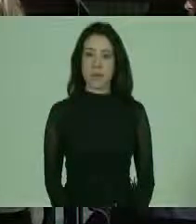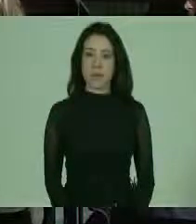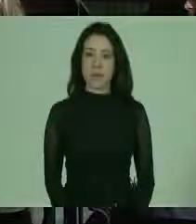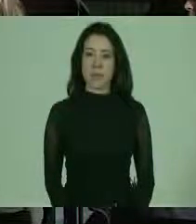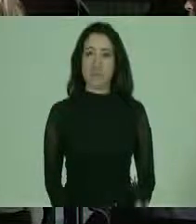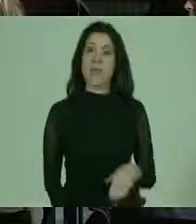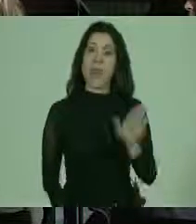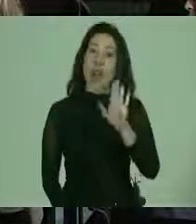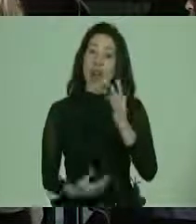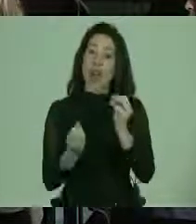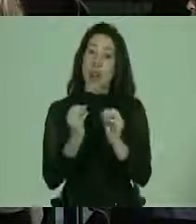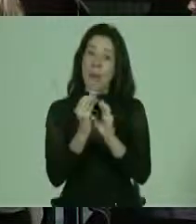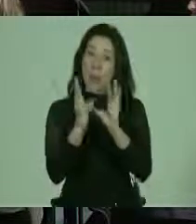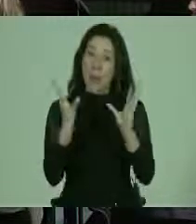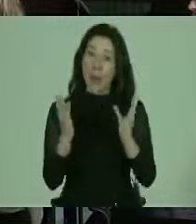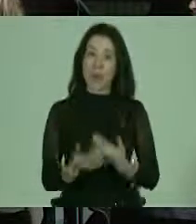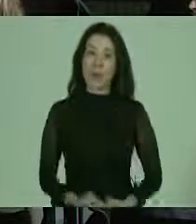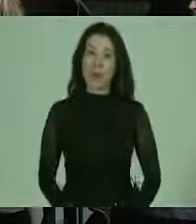Hola, buenos días.